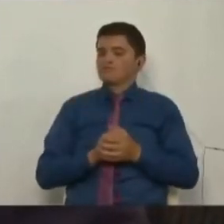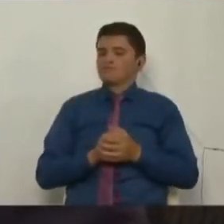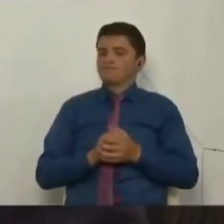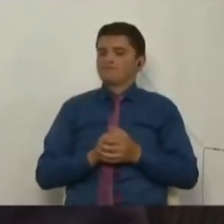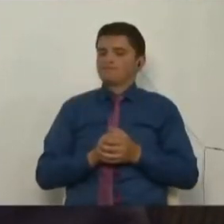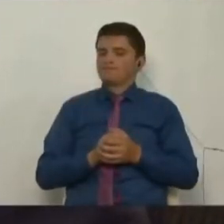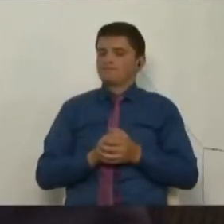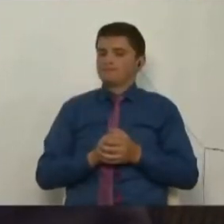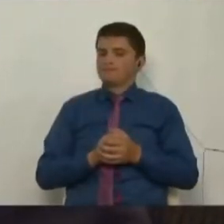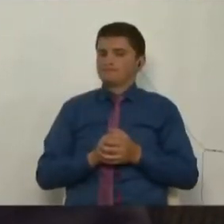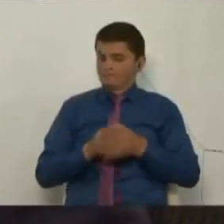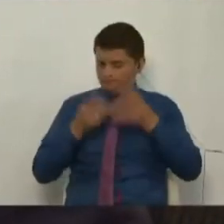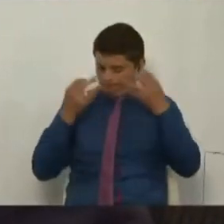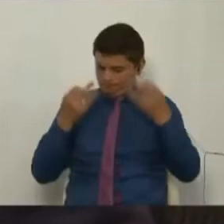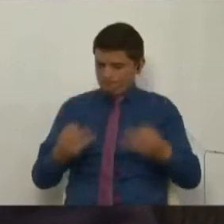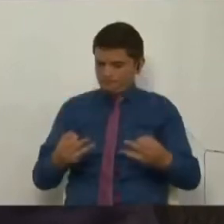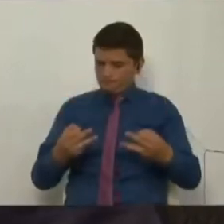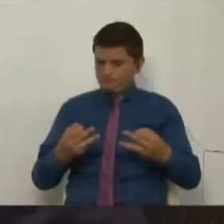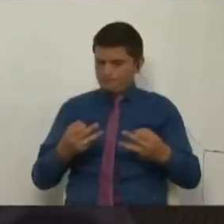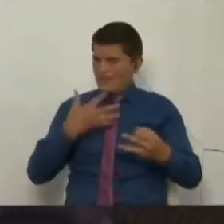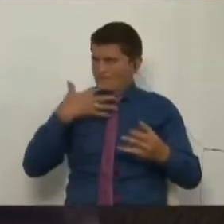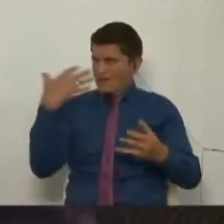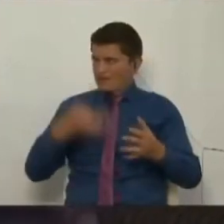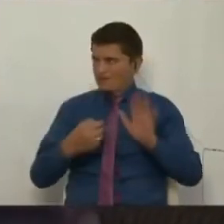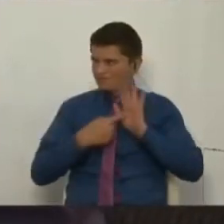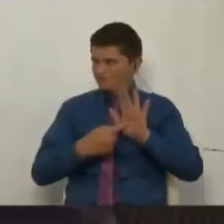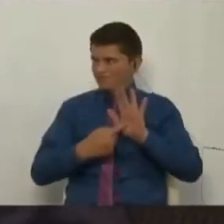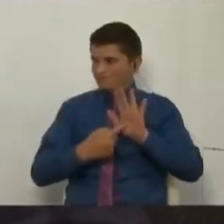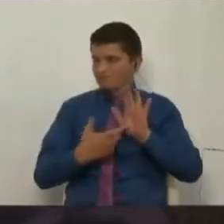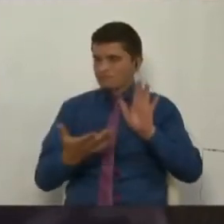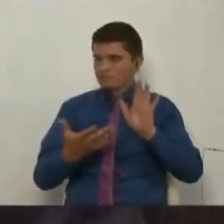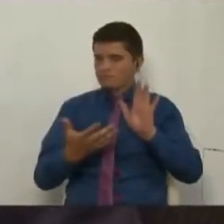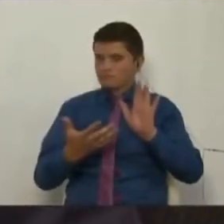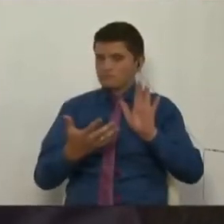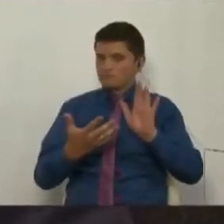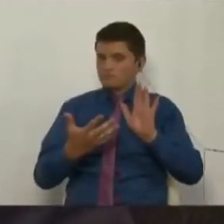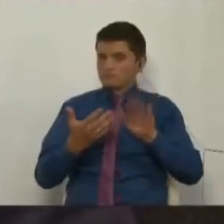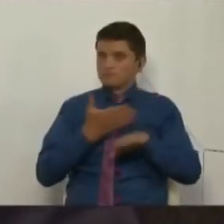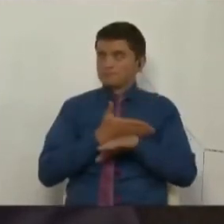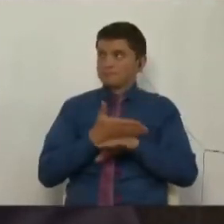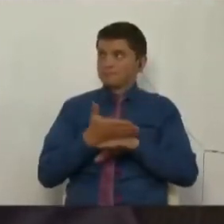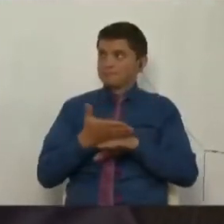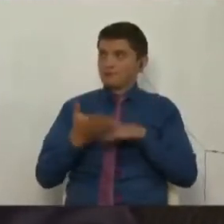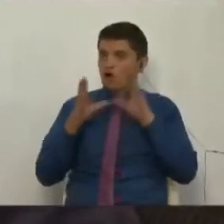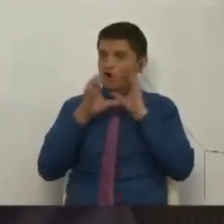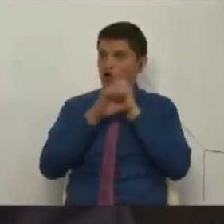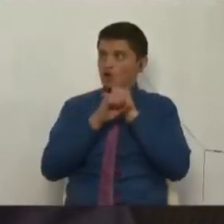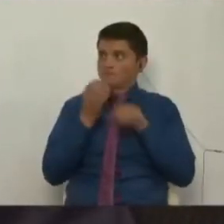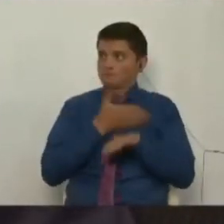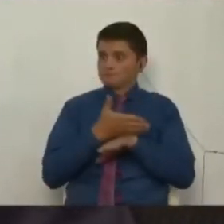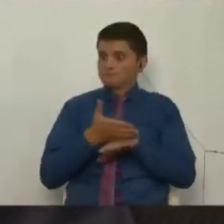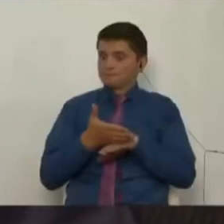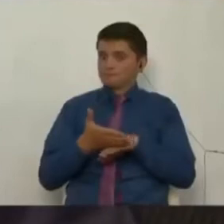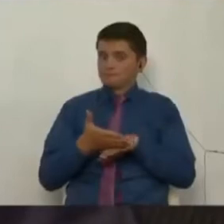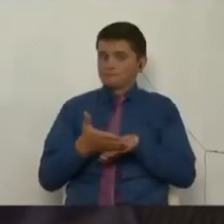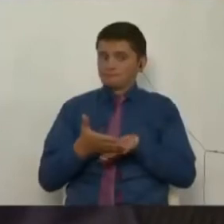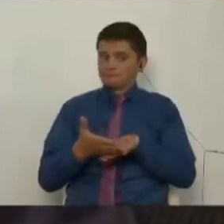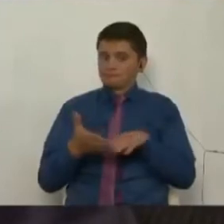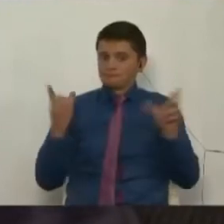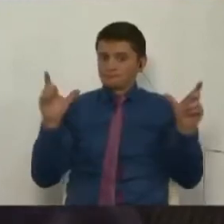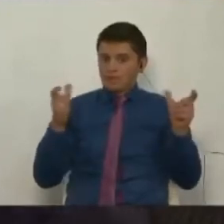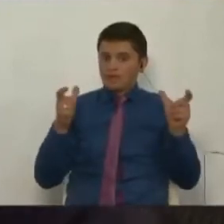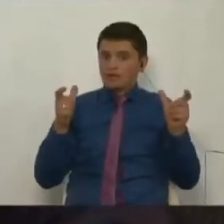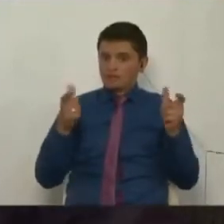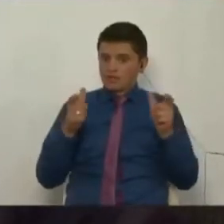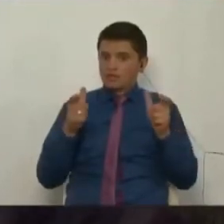Pero, en honor a la verdad, entre más pasa la noche, menos cuoron tenemos. Y entre